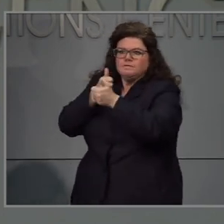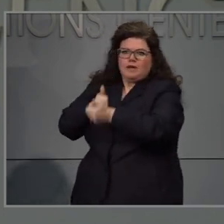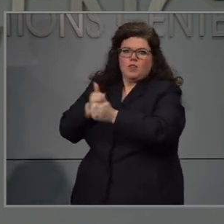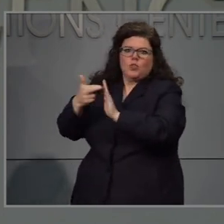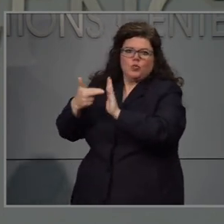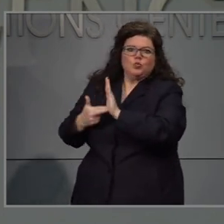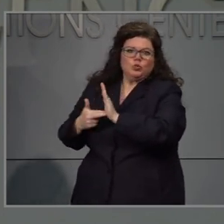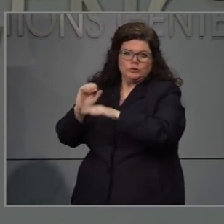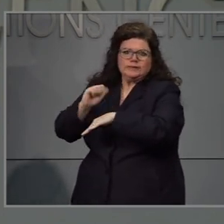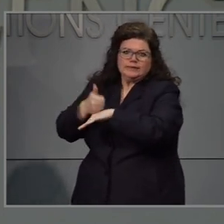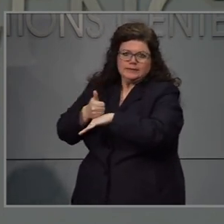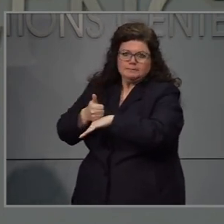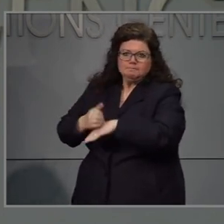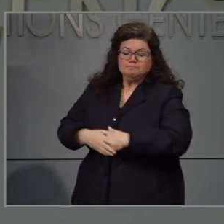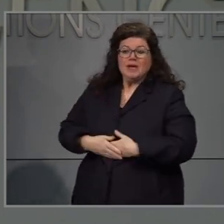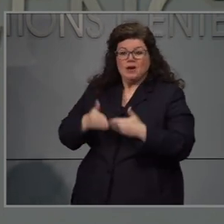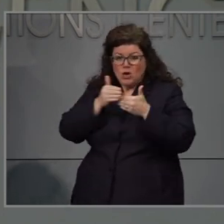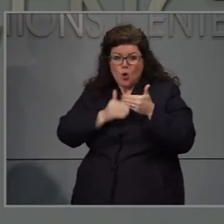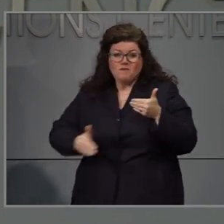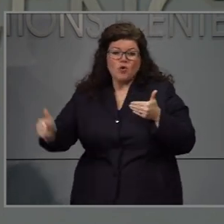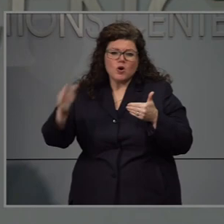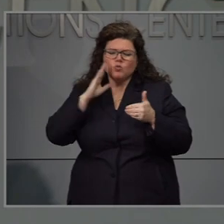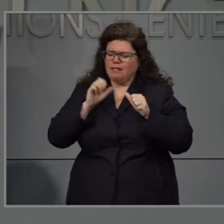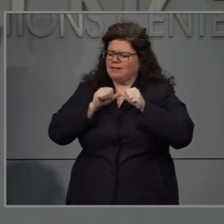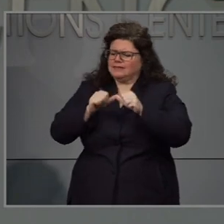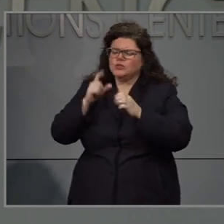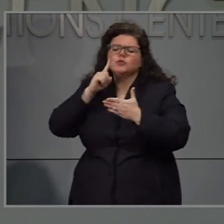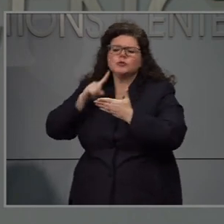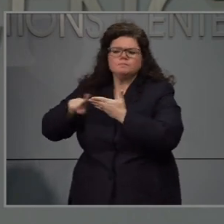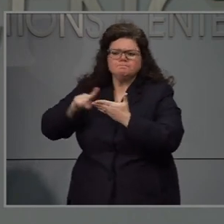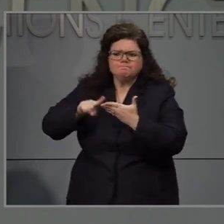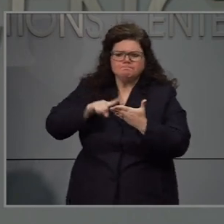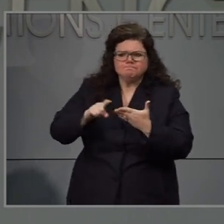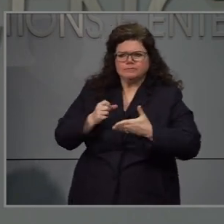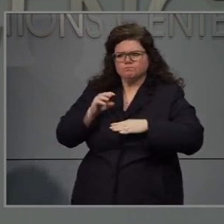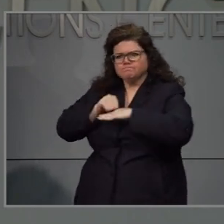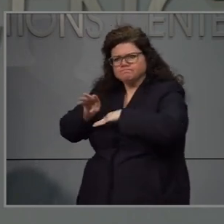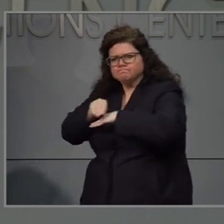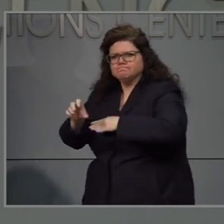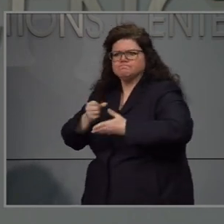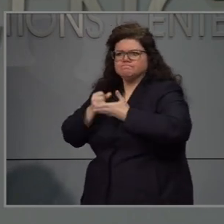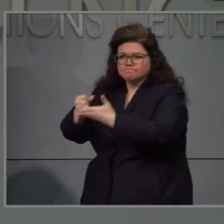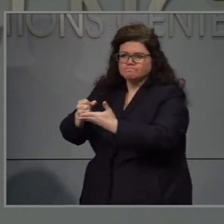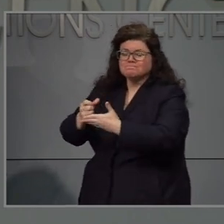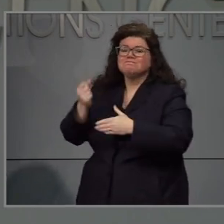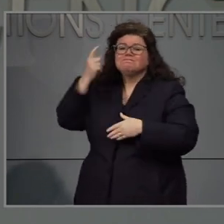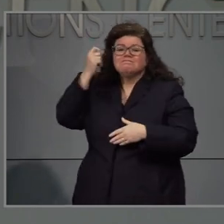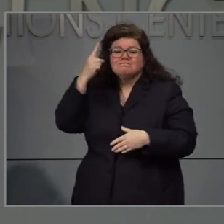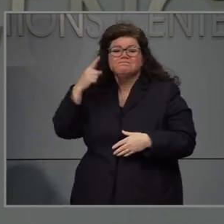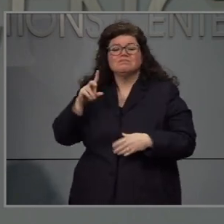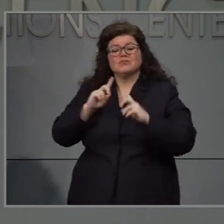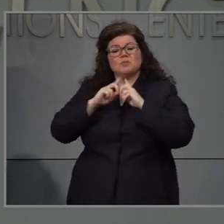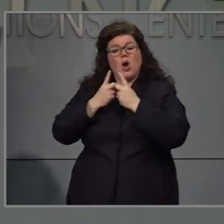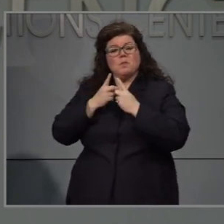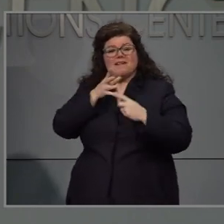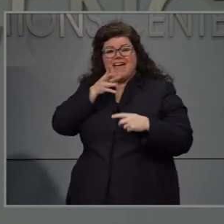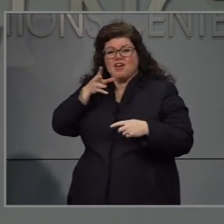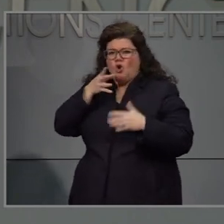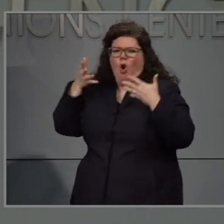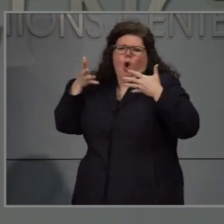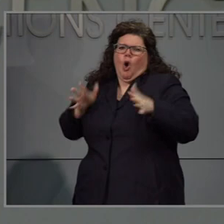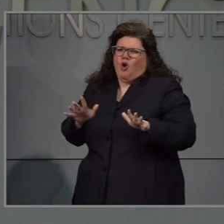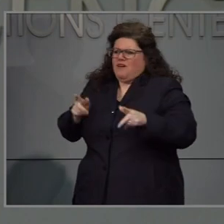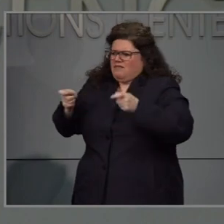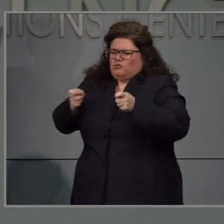de trabajo para cerciorarnos que siguen estas reglas y de aquí en adelante continuaremos haciendo este trabajo y esto